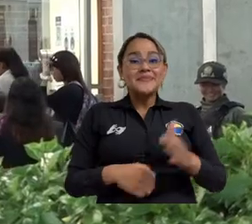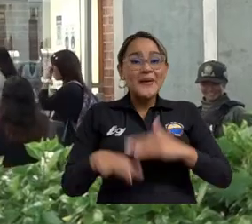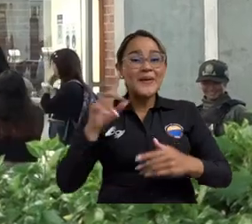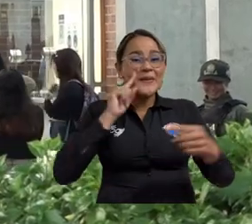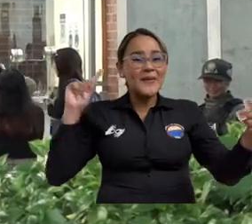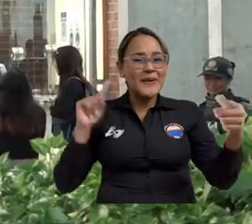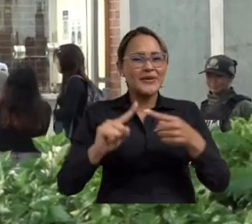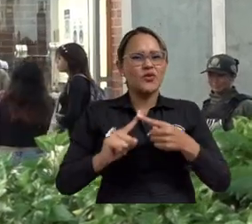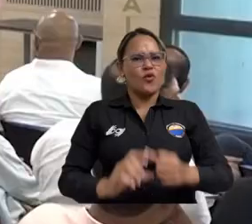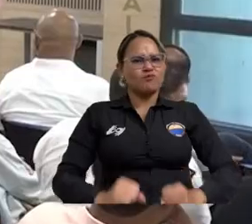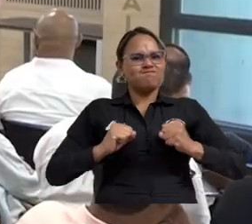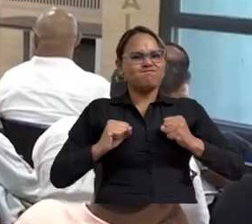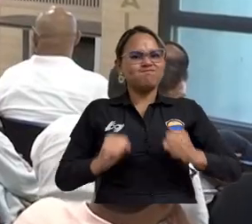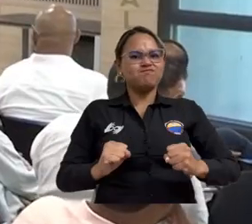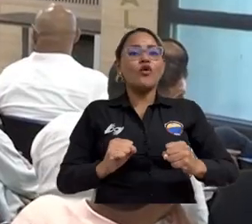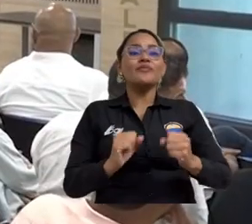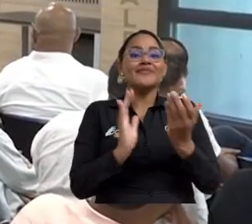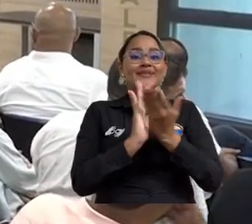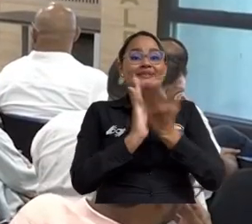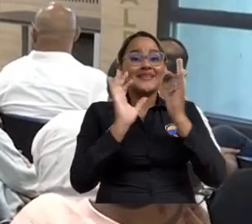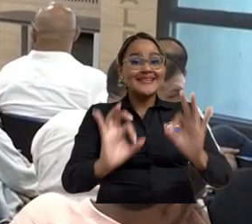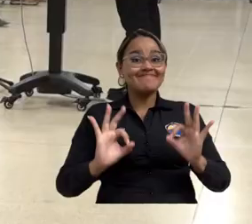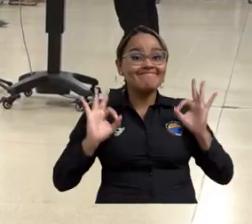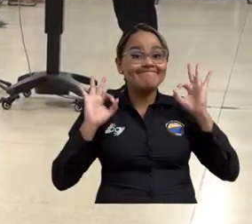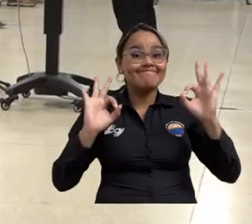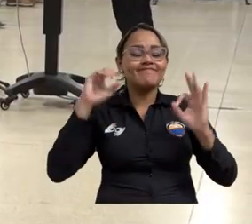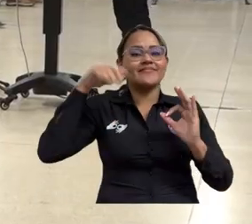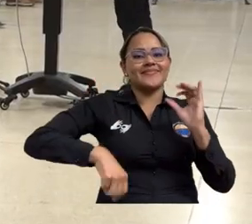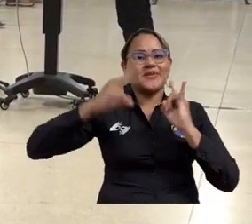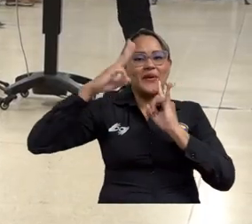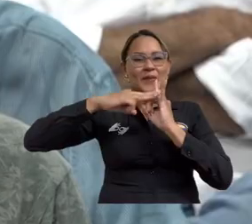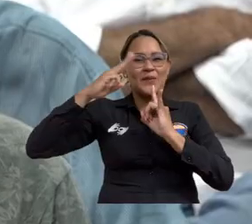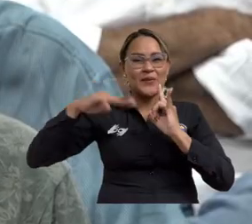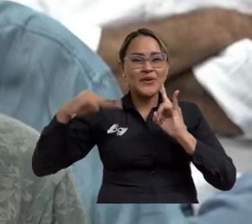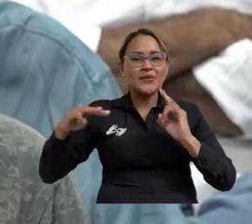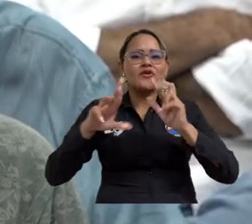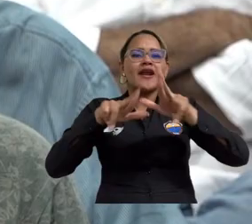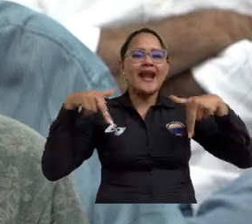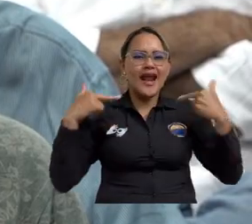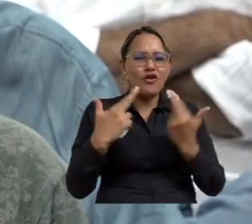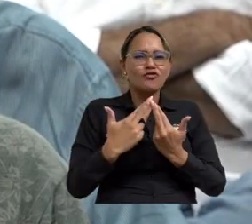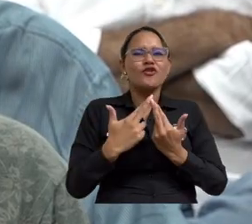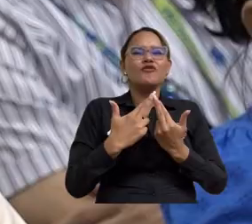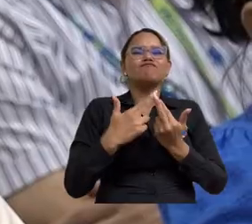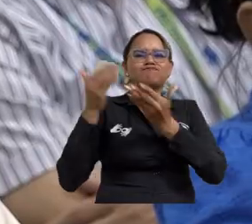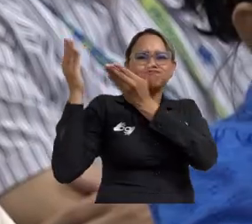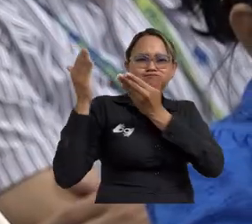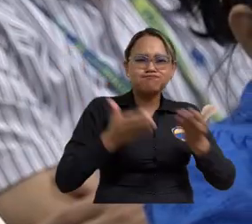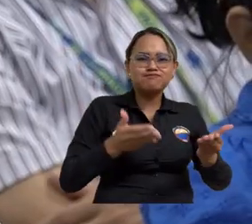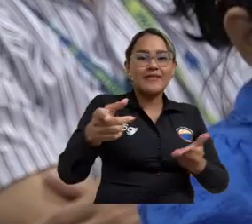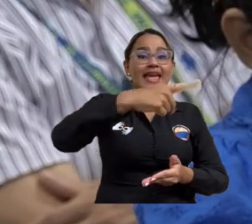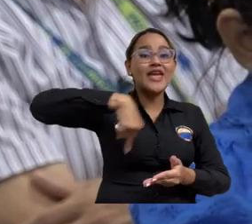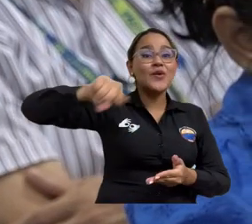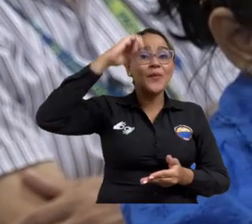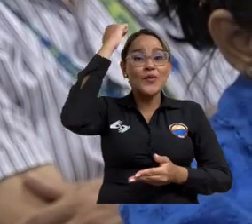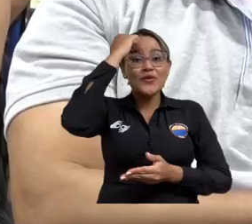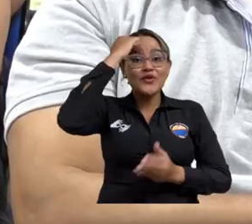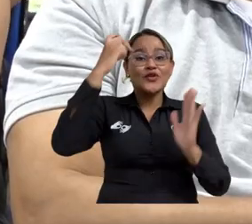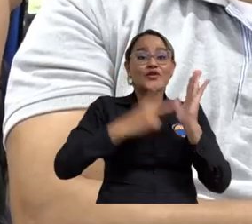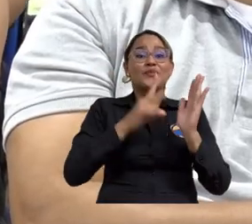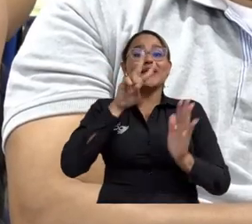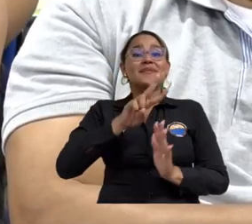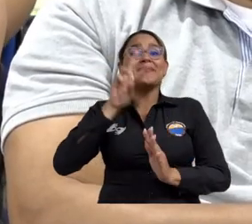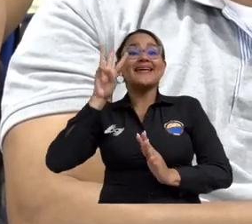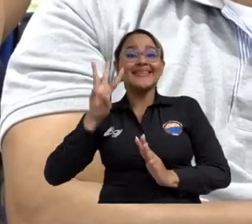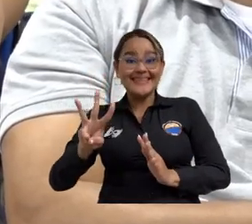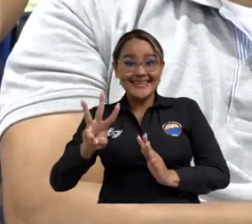Camino hacia la consolidación de una educación en alta calidad, la Universidad del Magdalena realizó la reunión de bienvenida a profesores del segundo